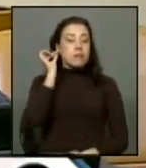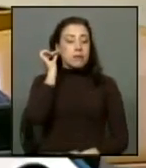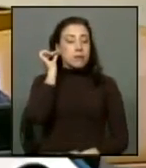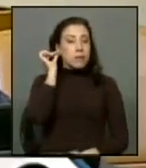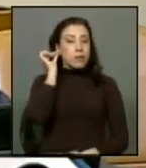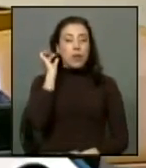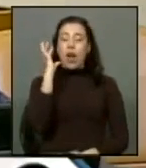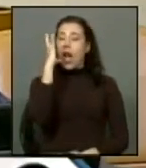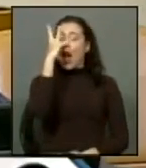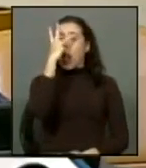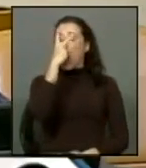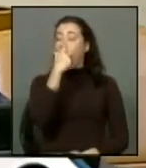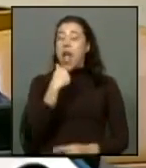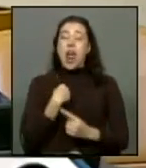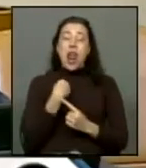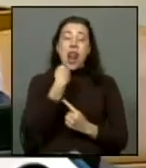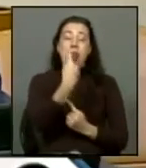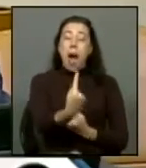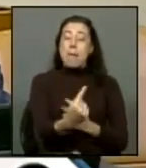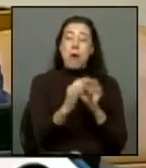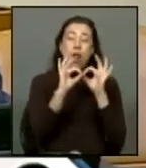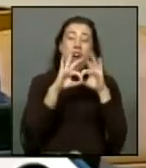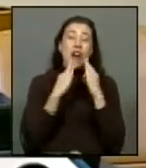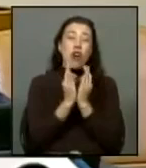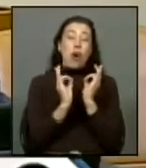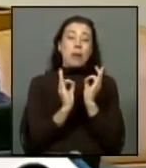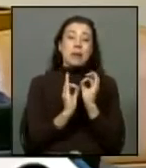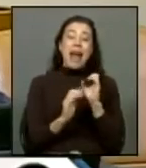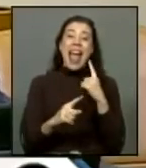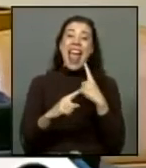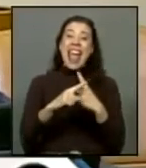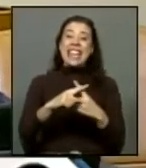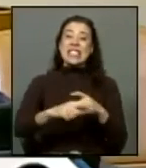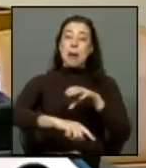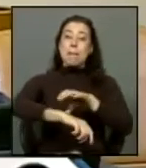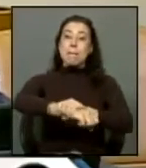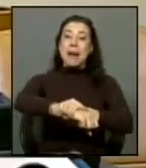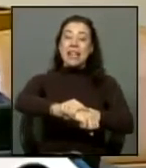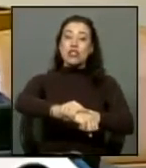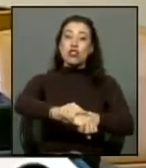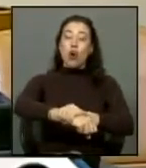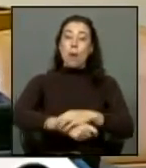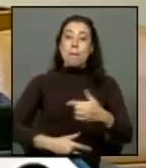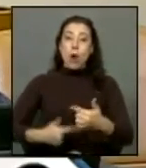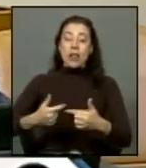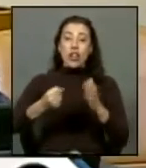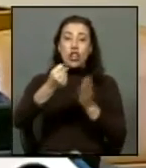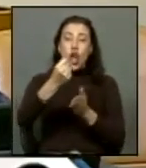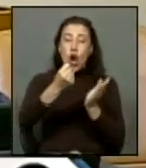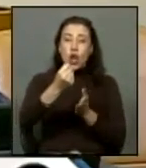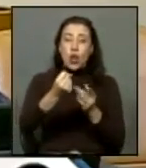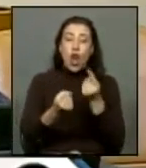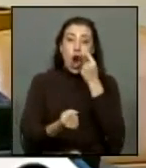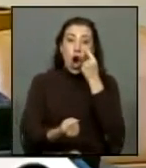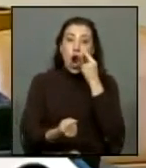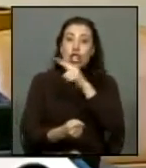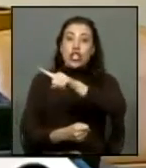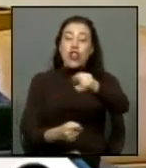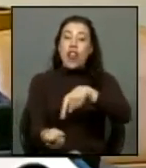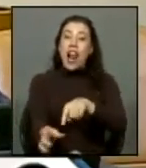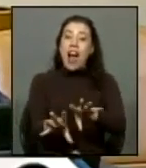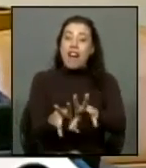que se enamora perdidamente de un expreso político torturado y conoce a su familia